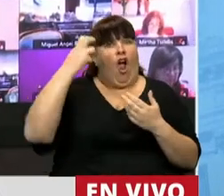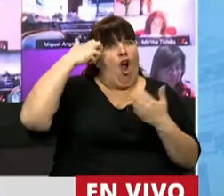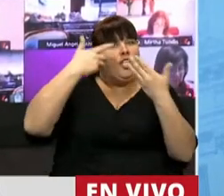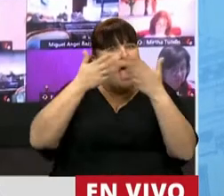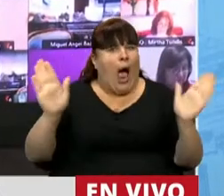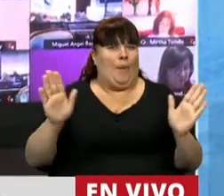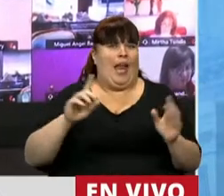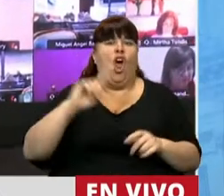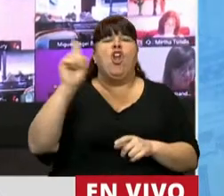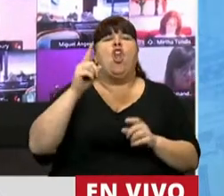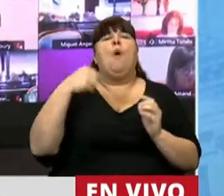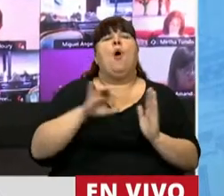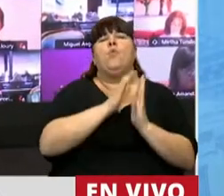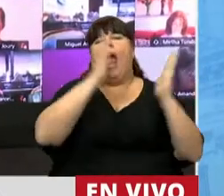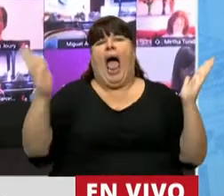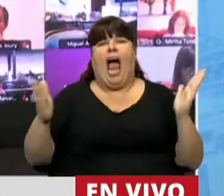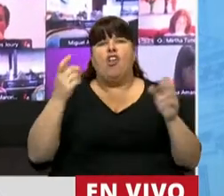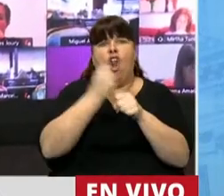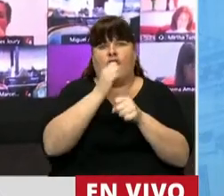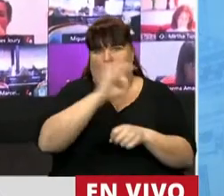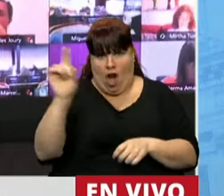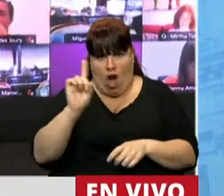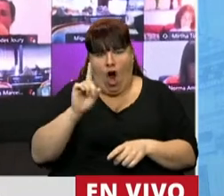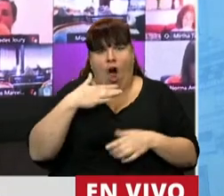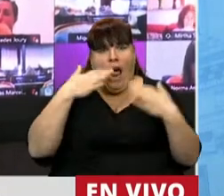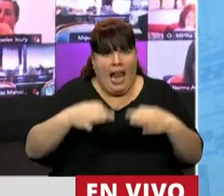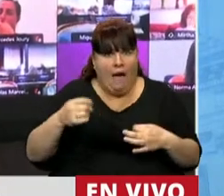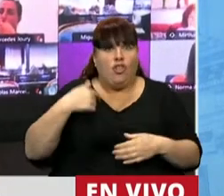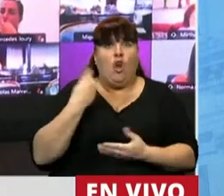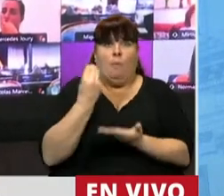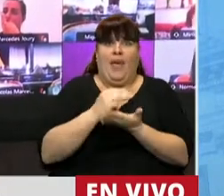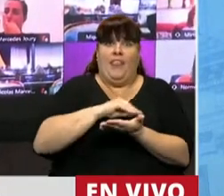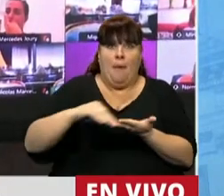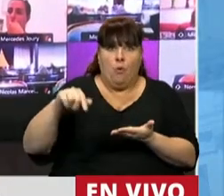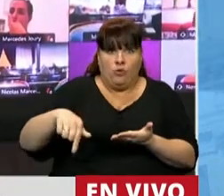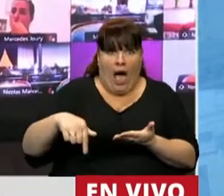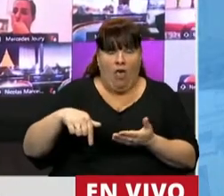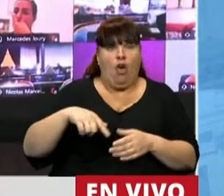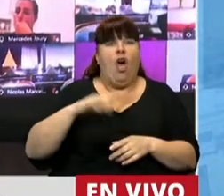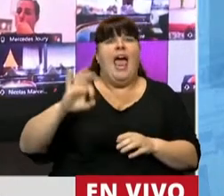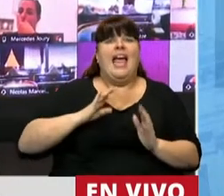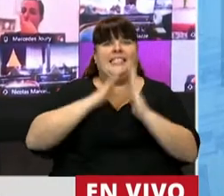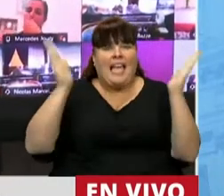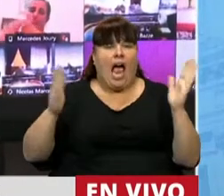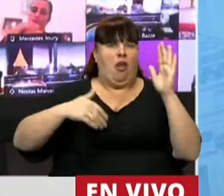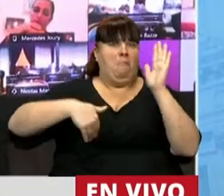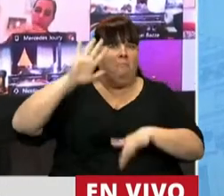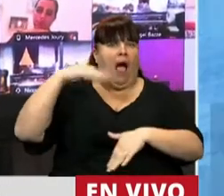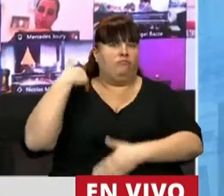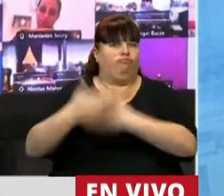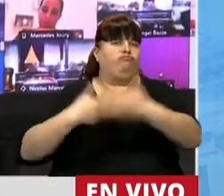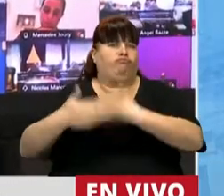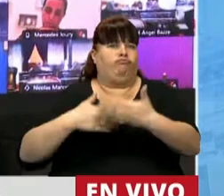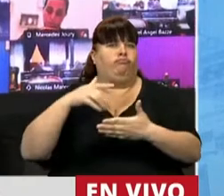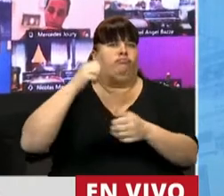Congreso, y no porque durante este año no haya funcionado. La verdad que desde que soy diputado en esta casa es el año en donde más ha funcionado